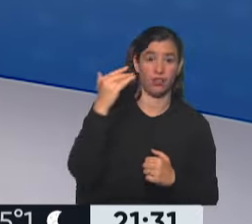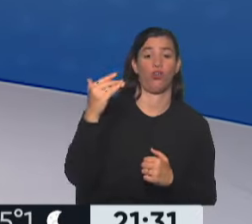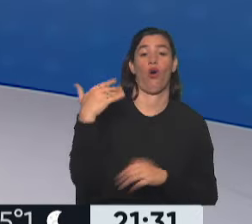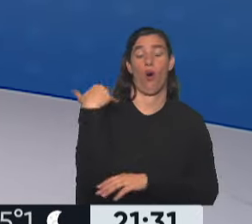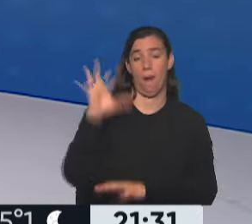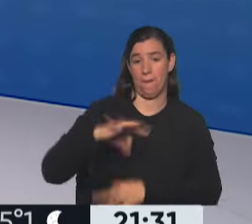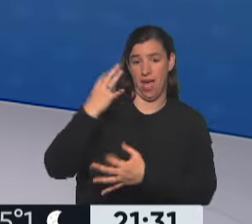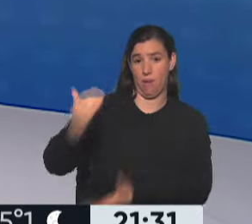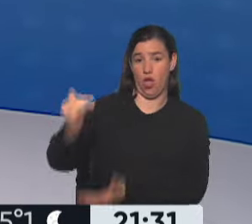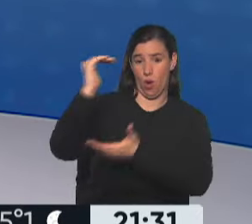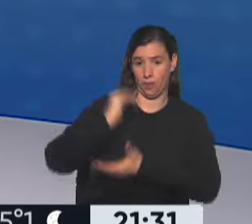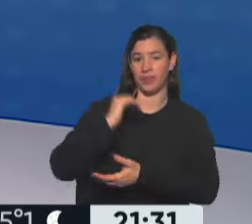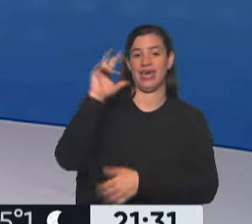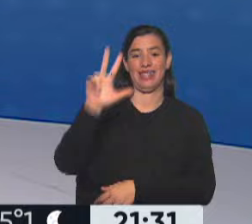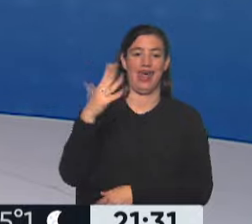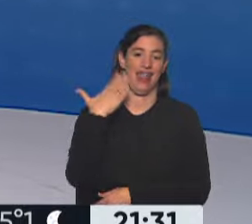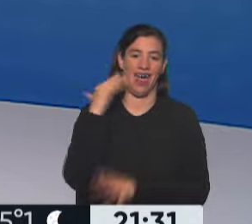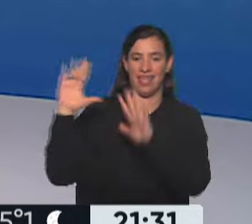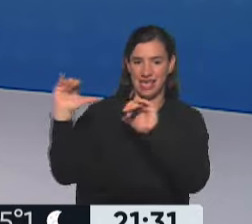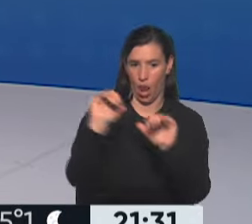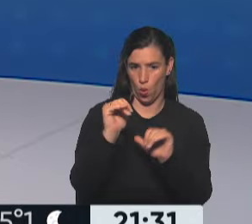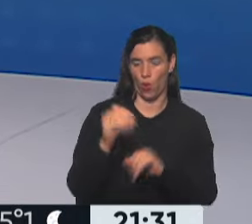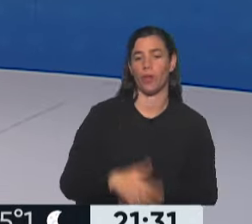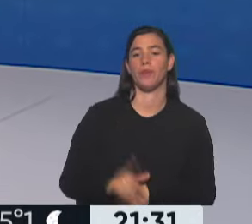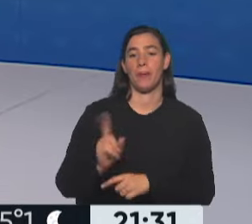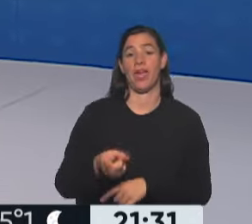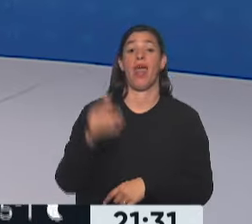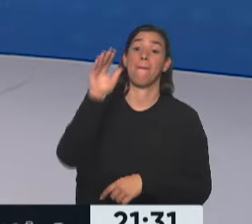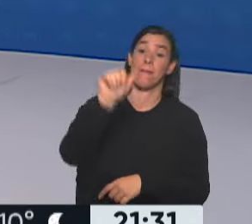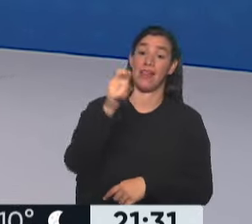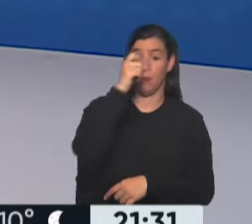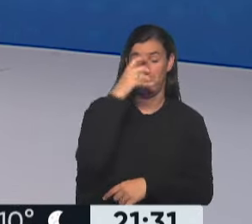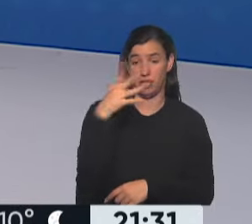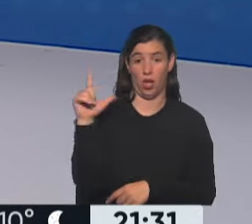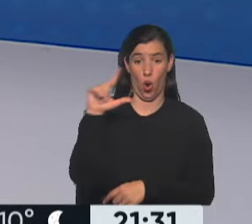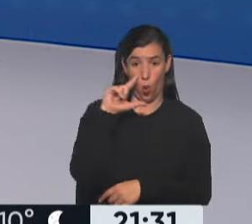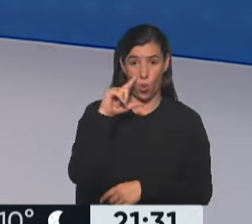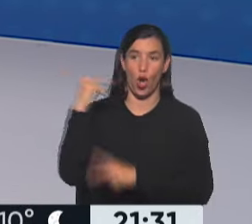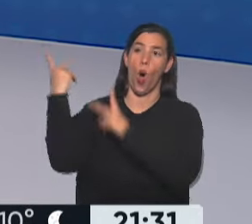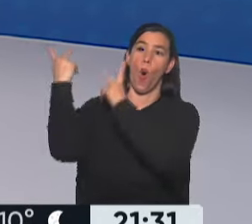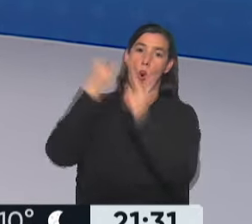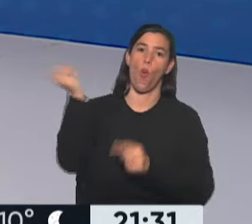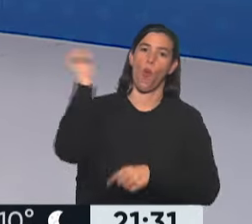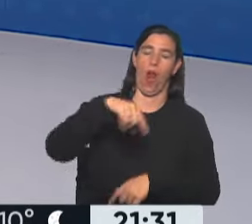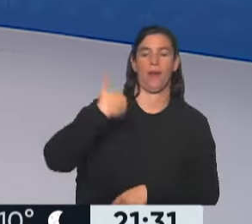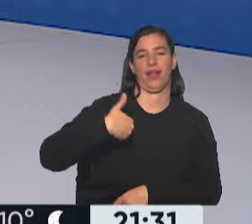presidente de la nación estará llegando a la República Argentina luego de esta gira por Europa.